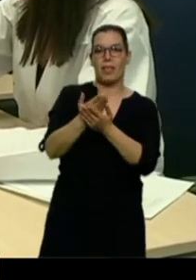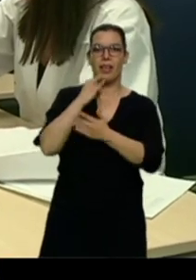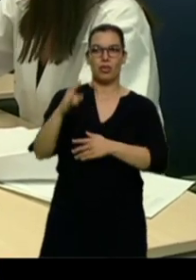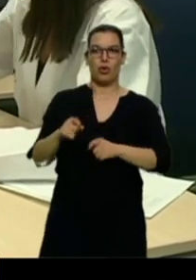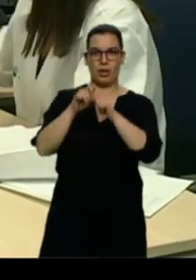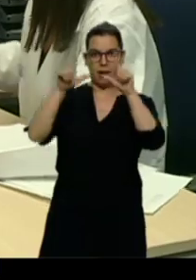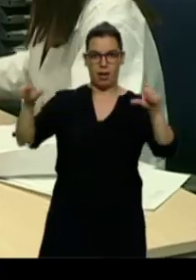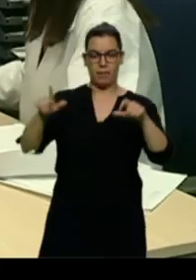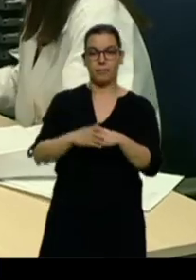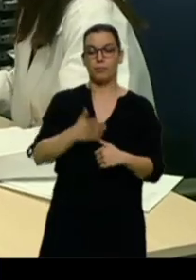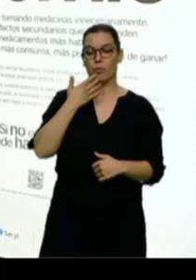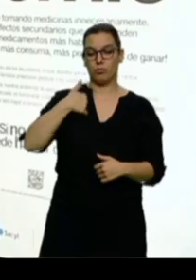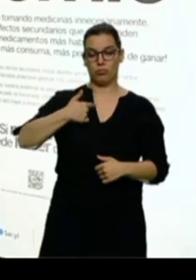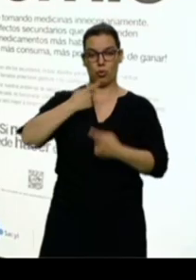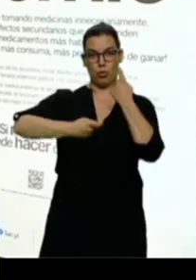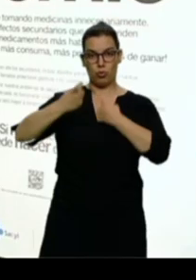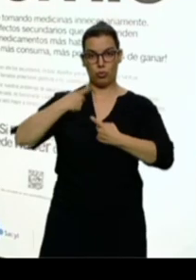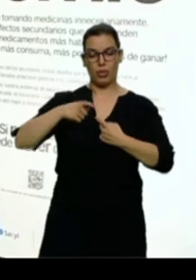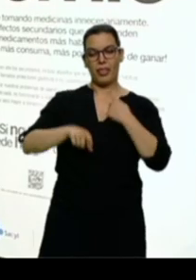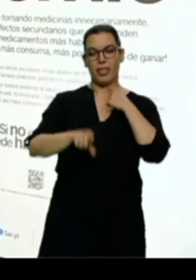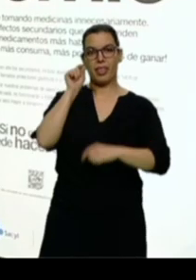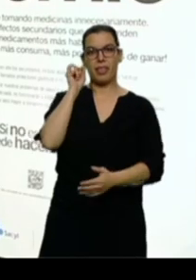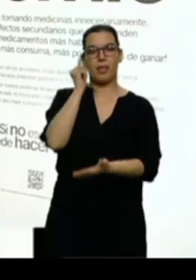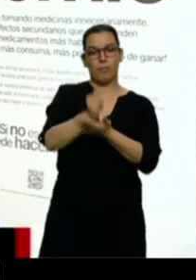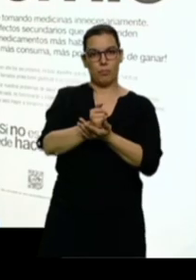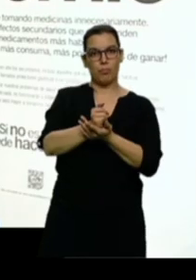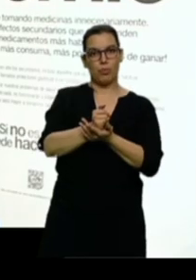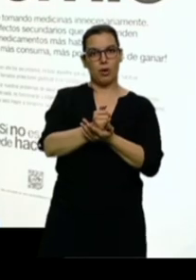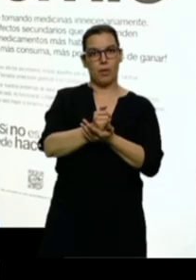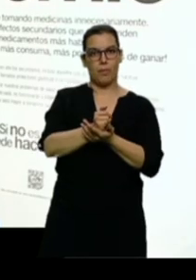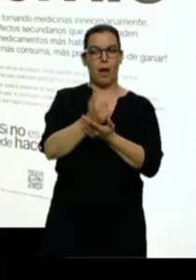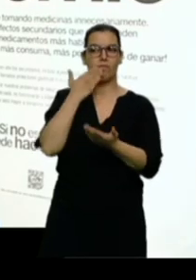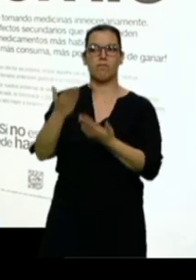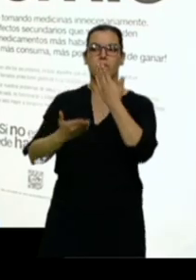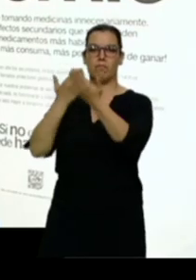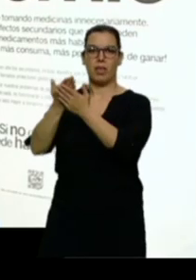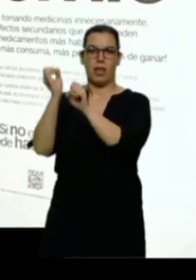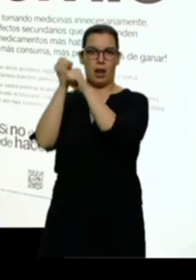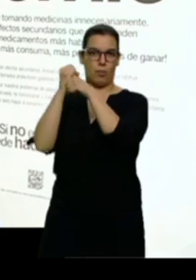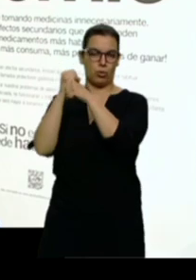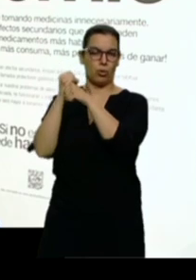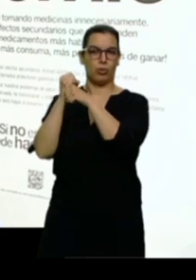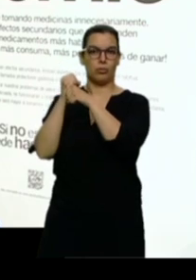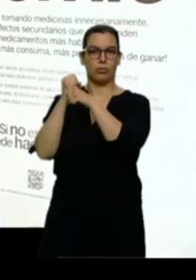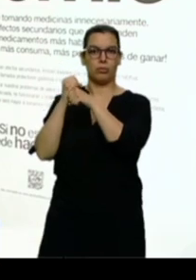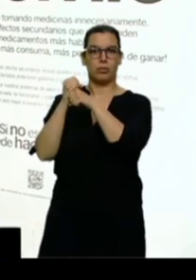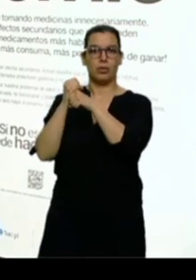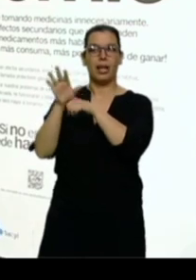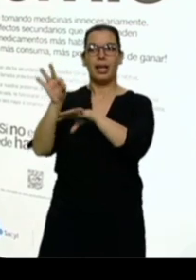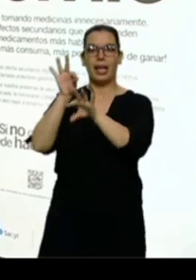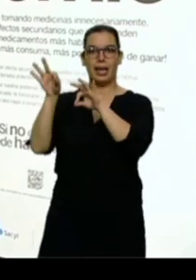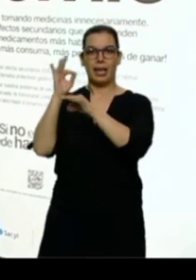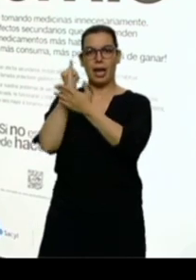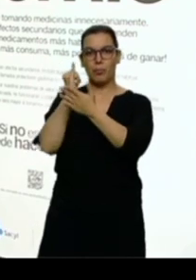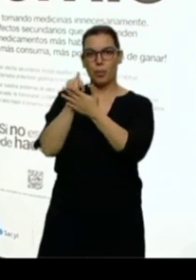su consulta, cuando decide que quiere hacerle una petición al laboratorio, elija las pruebas o bien por diagnósticos,